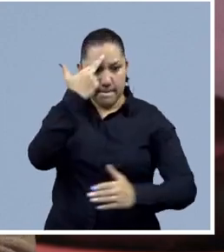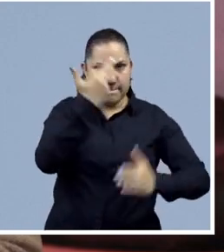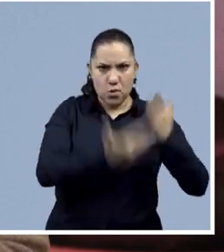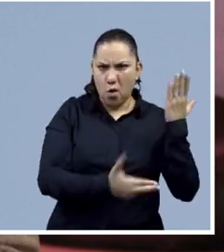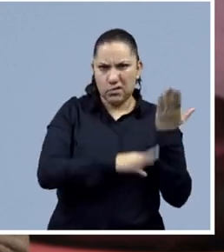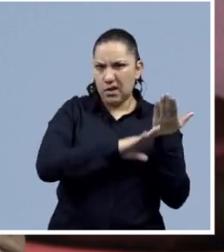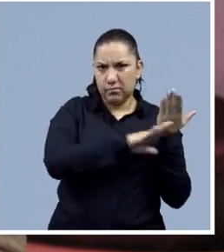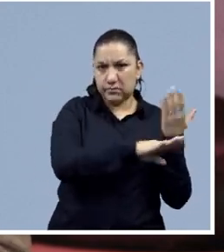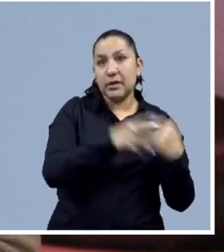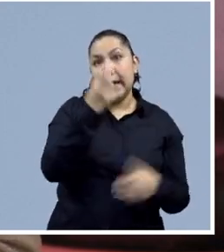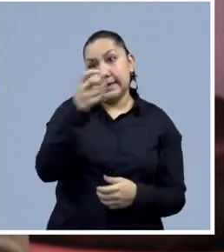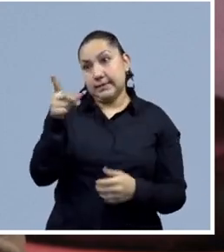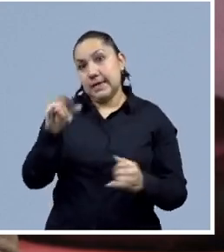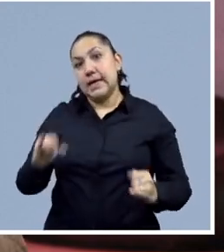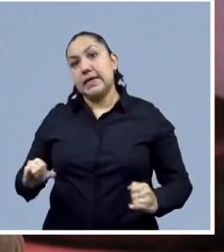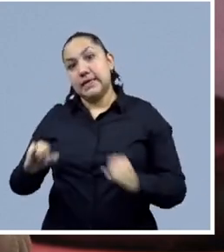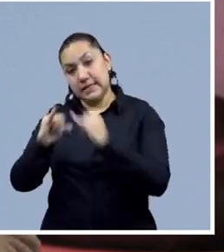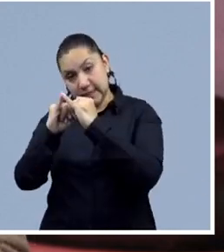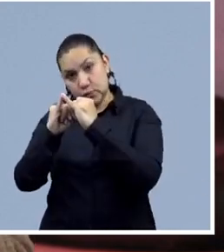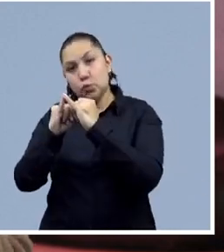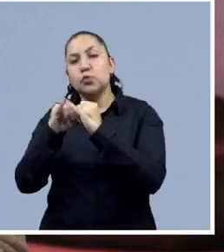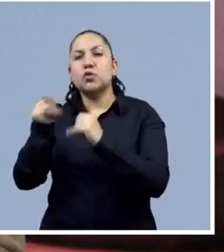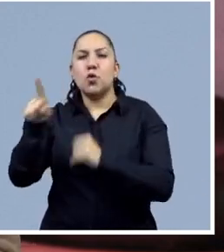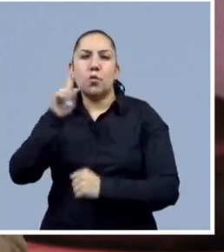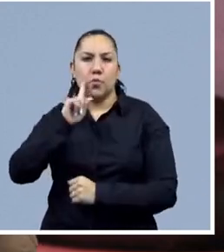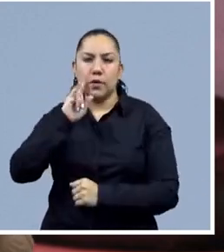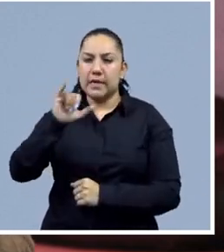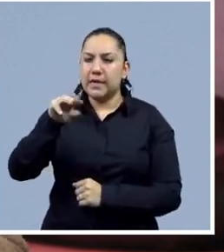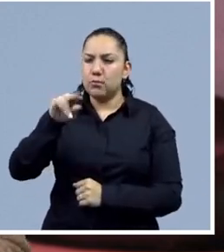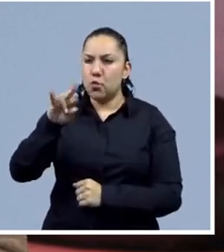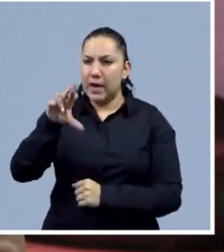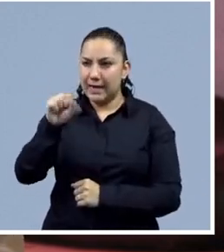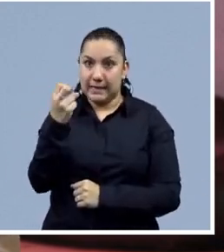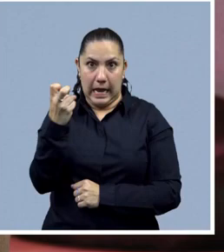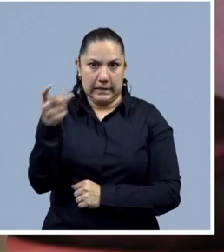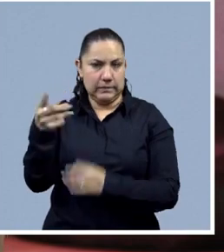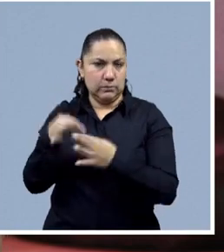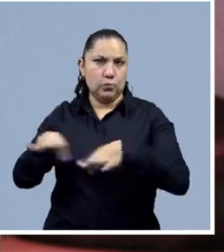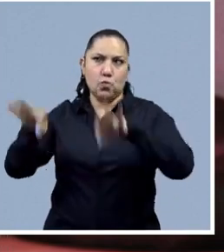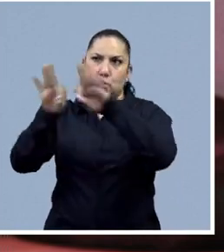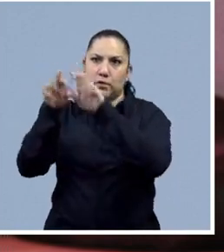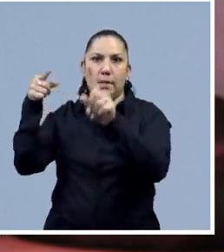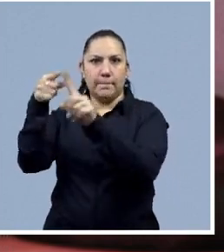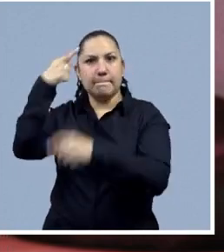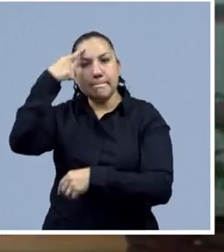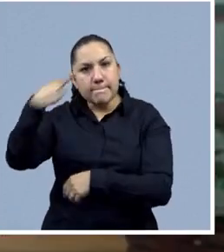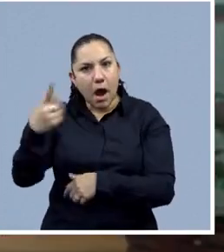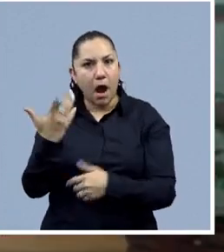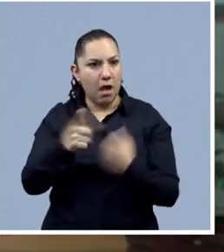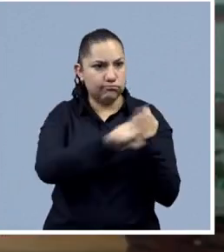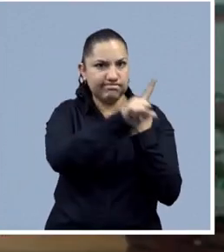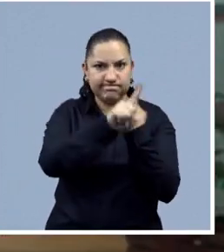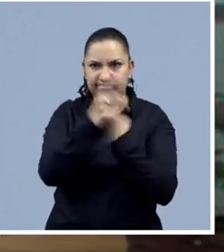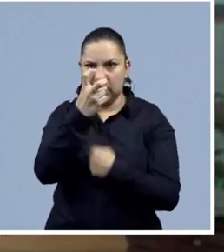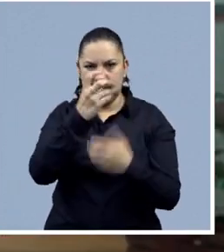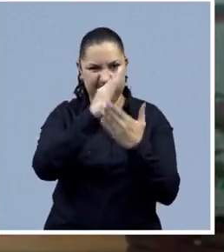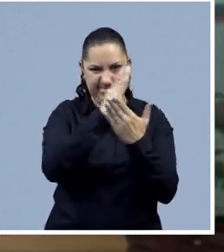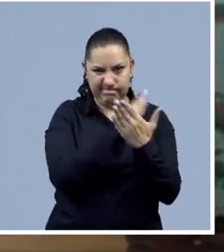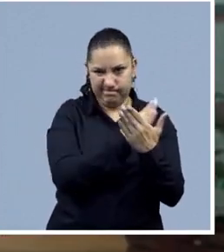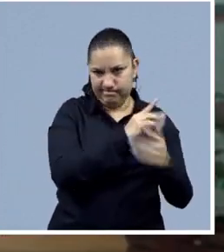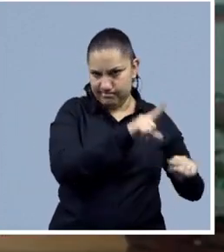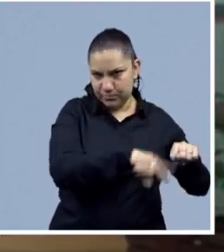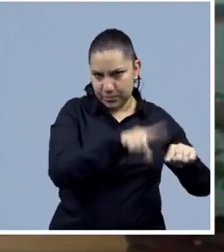¿no? Instancias como el Instituto Nacional de las Mujeres son fundamentales para erradicar esa problemática. Sí, Pau. Además, afortunadamente